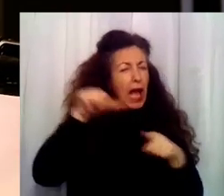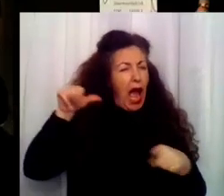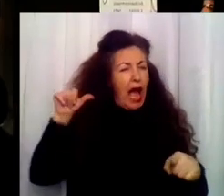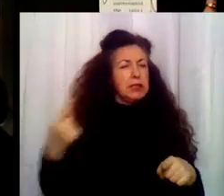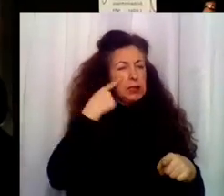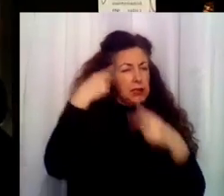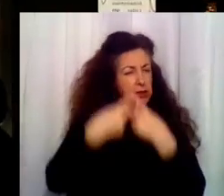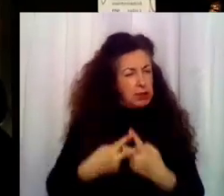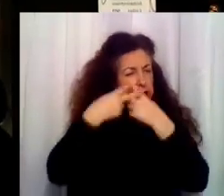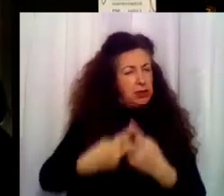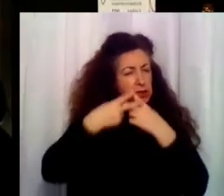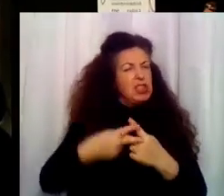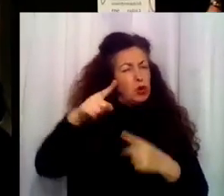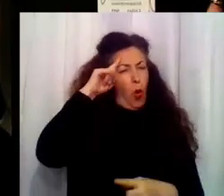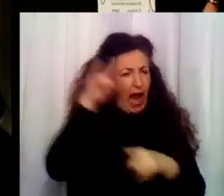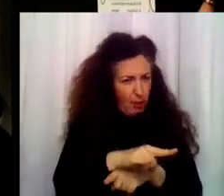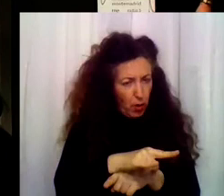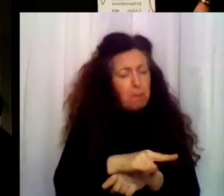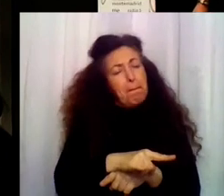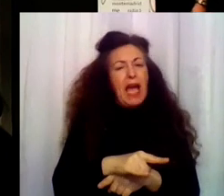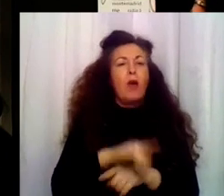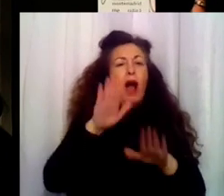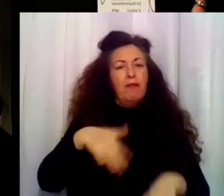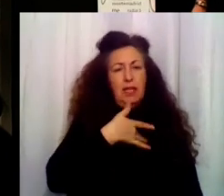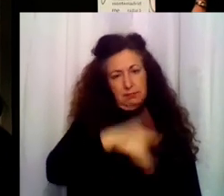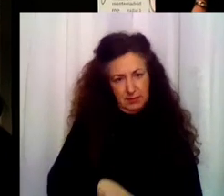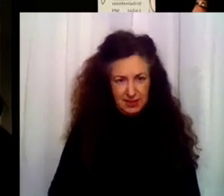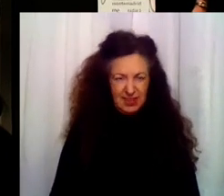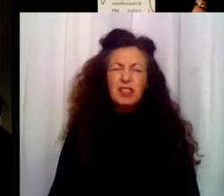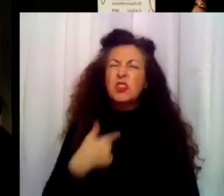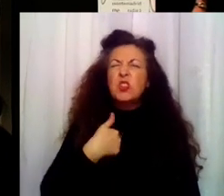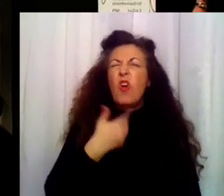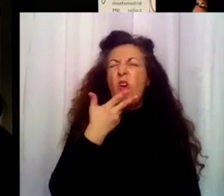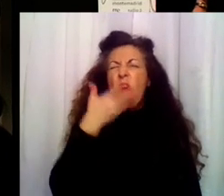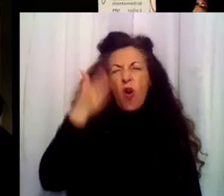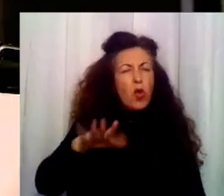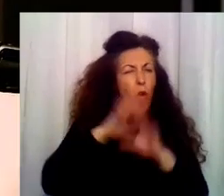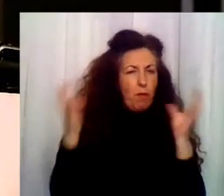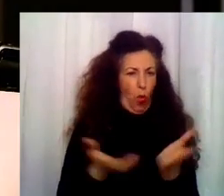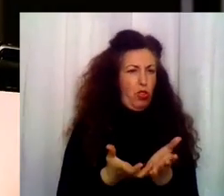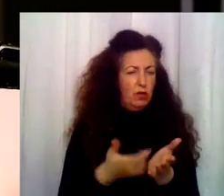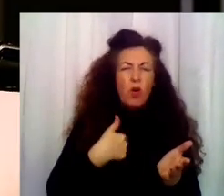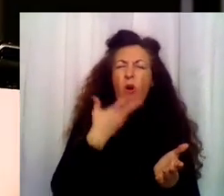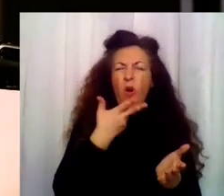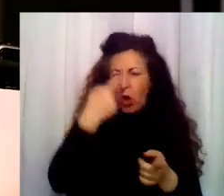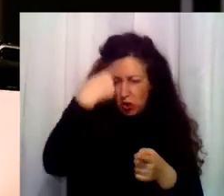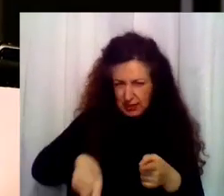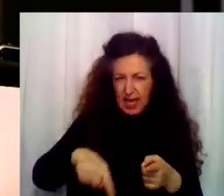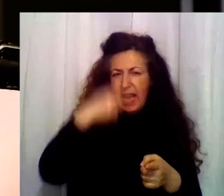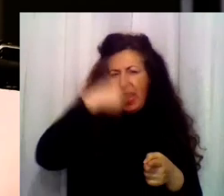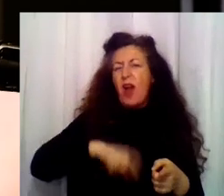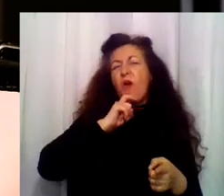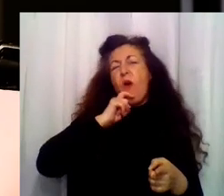nada. No, no, eso no lo sabes, Marga. Sí, sí, yo conozco el mundo, Martina, ¿eh? Y sé lo que me toca.